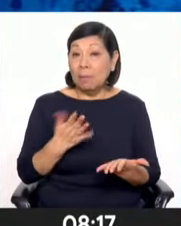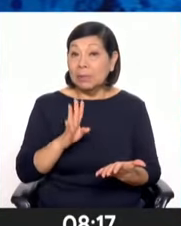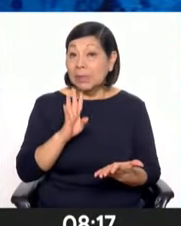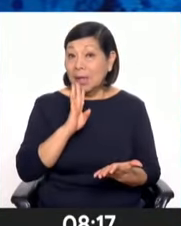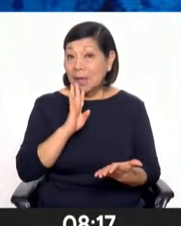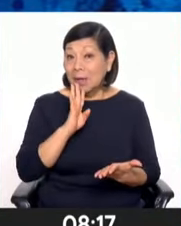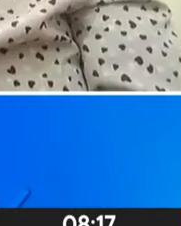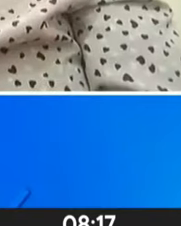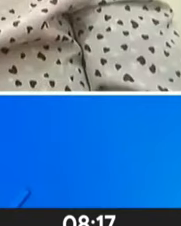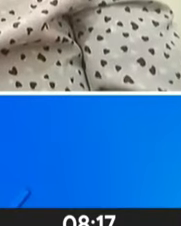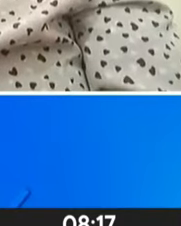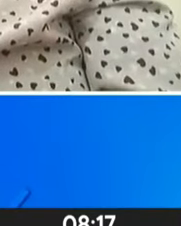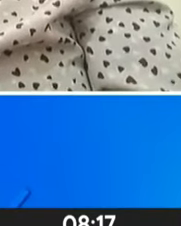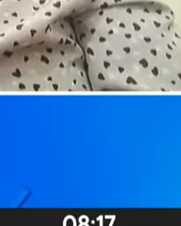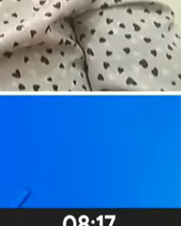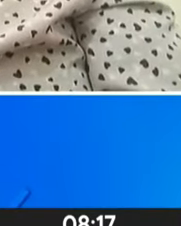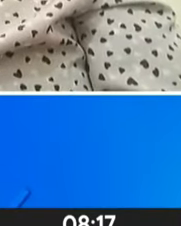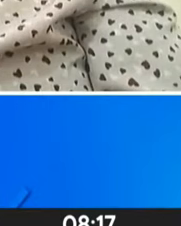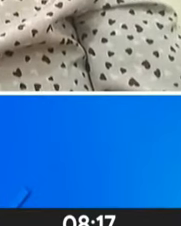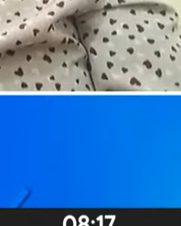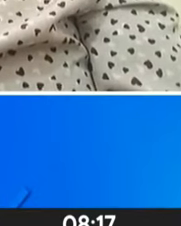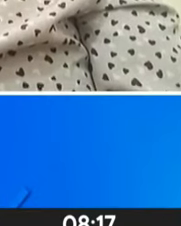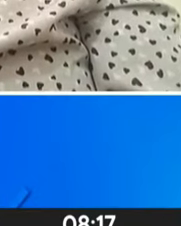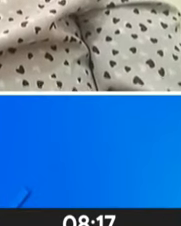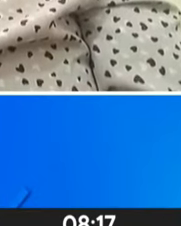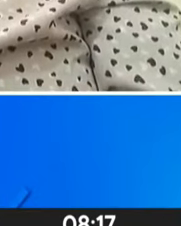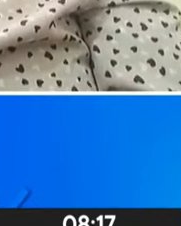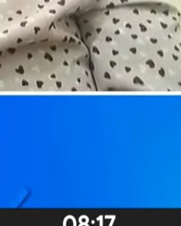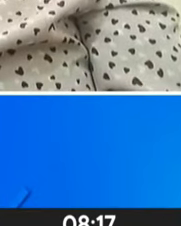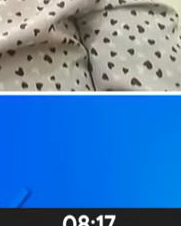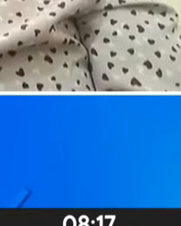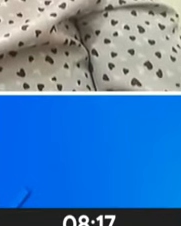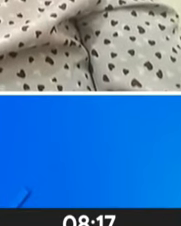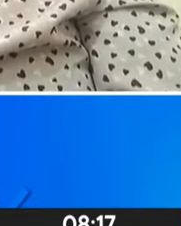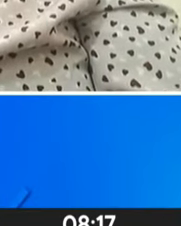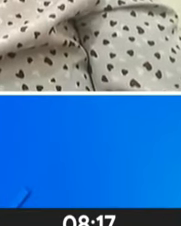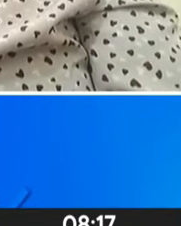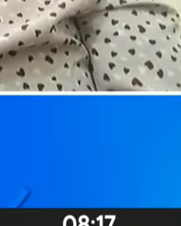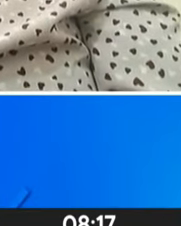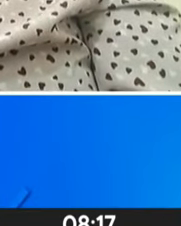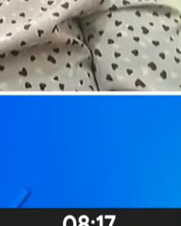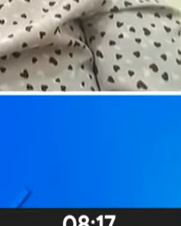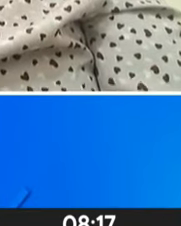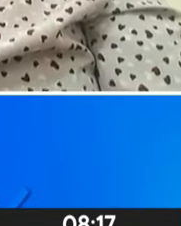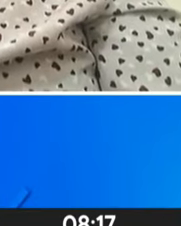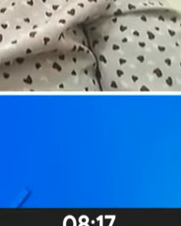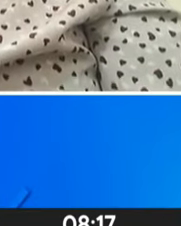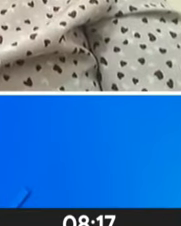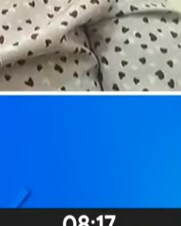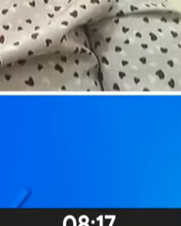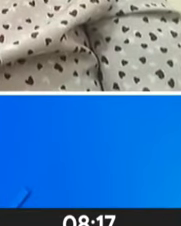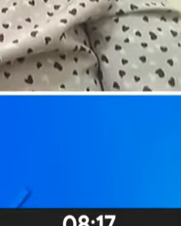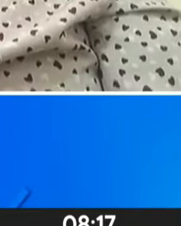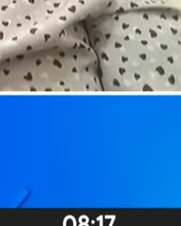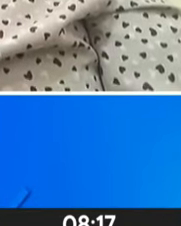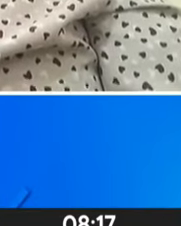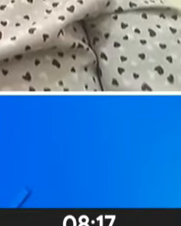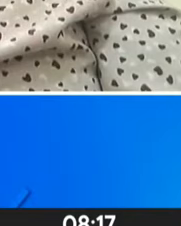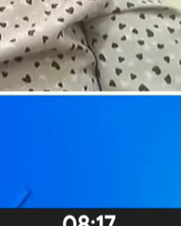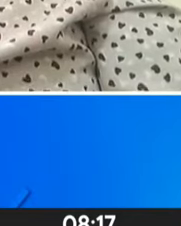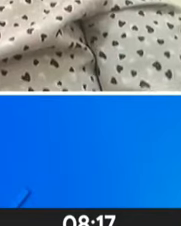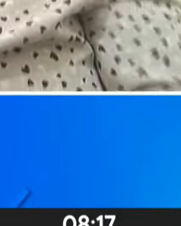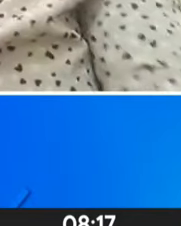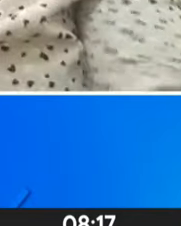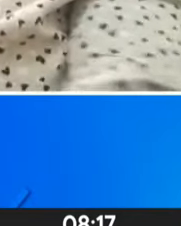con la alcaldesa de Ocucaje, quien se encuentra allá con nosotros de manera virtual, Laura Peña, a damos la bienvenida. Buenos